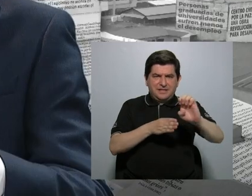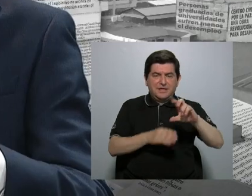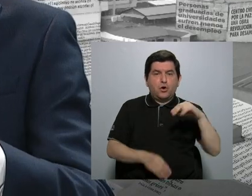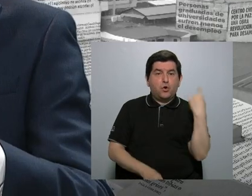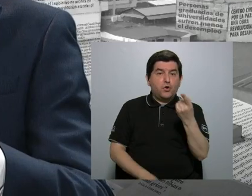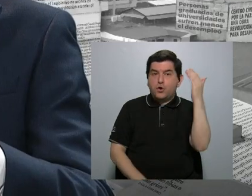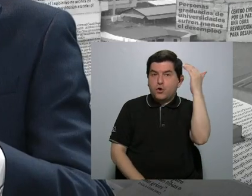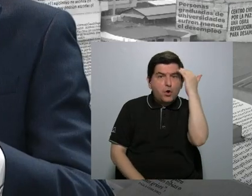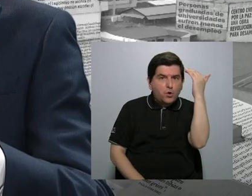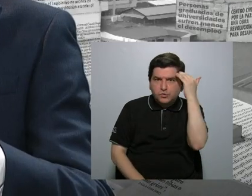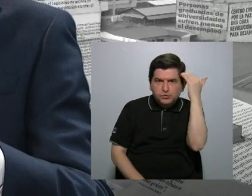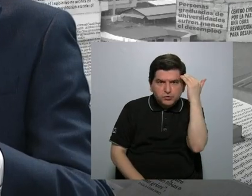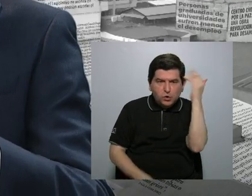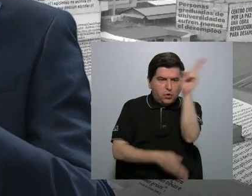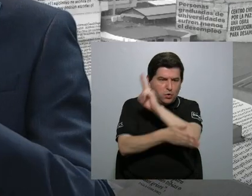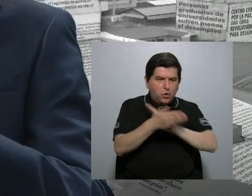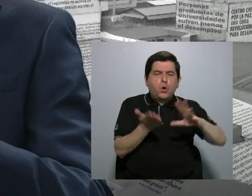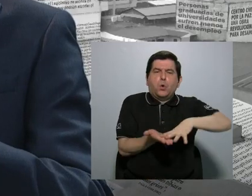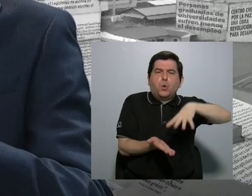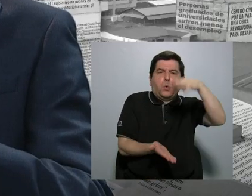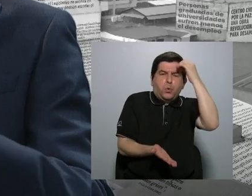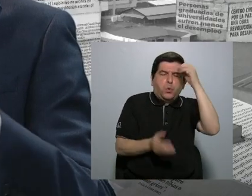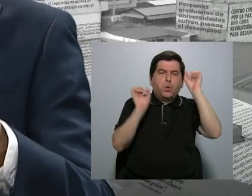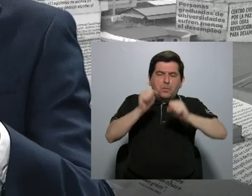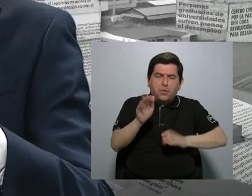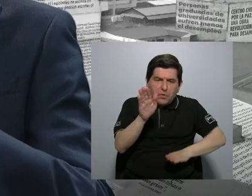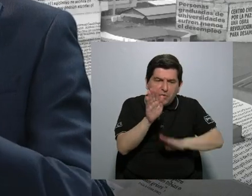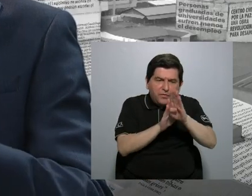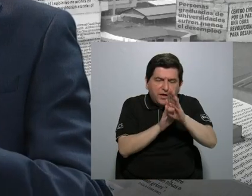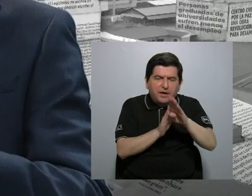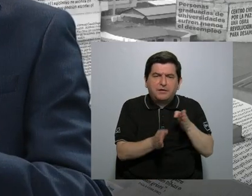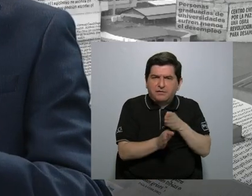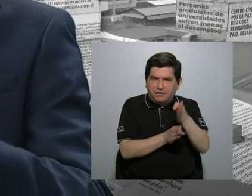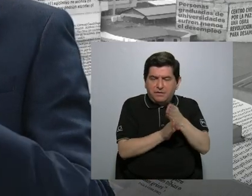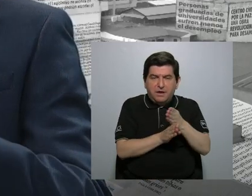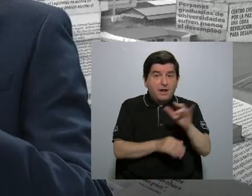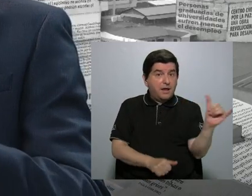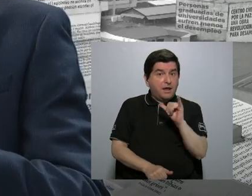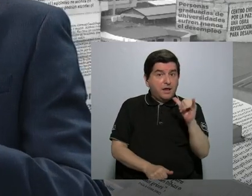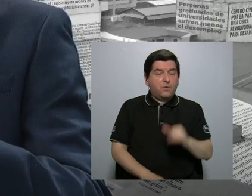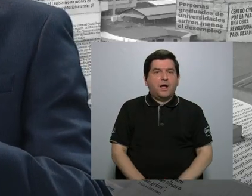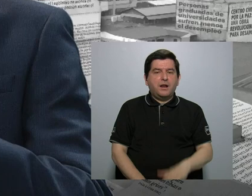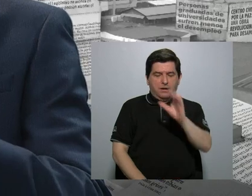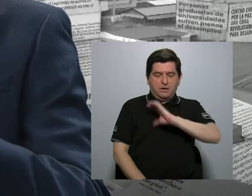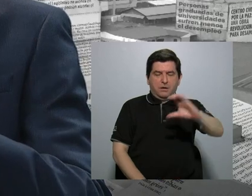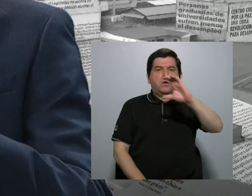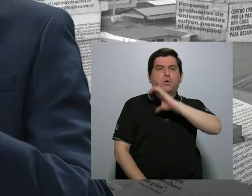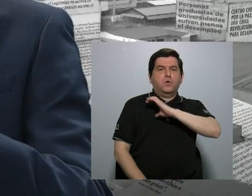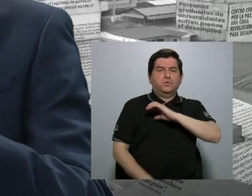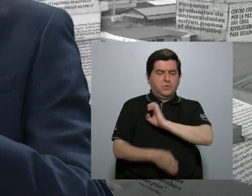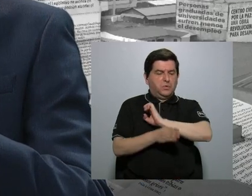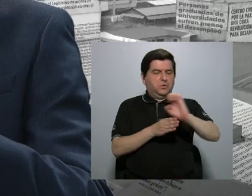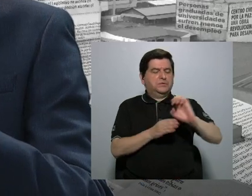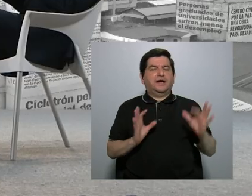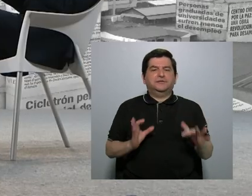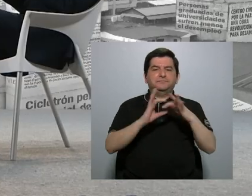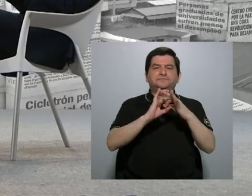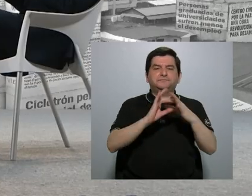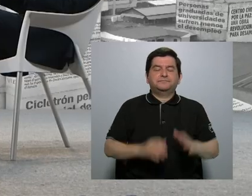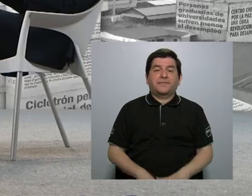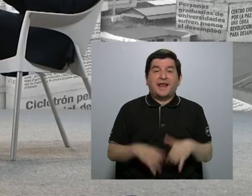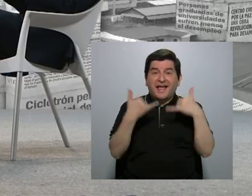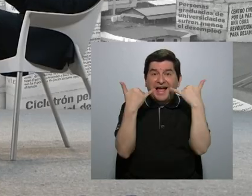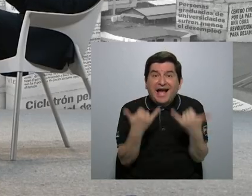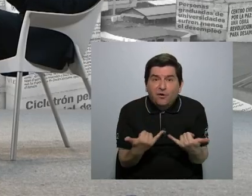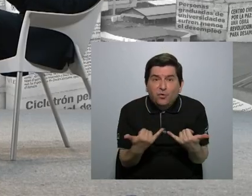el conocimiento que adquirió la universidad para el desarrollo de la disciplina, sino que también un comportamiento ético que va asociado. Ahora,